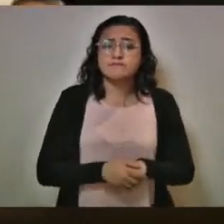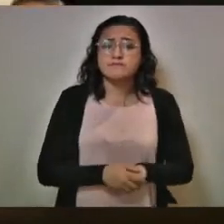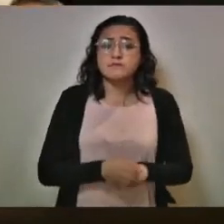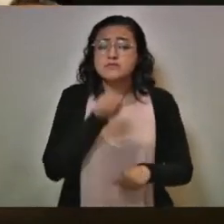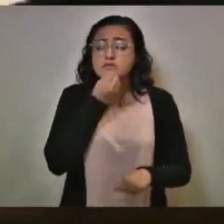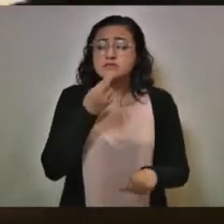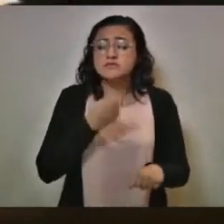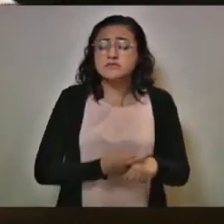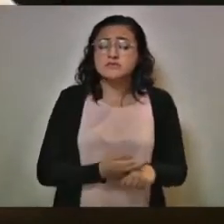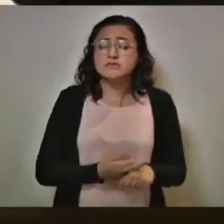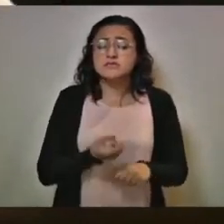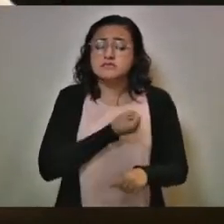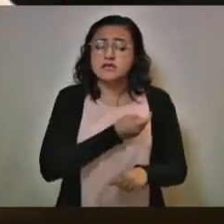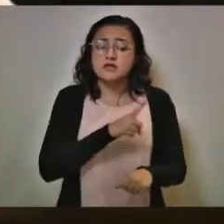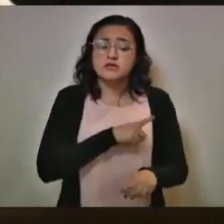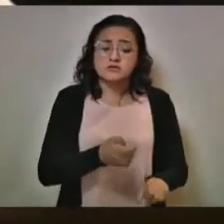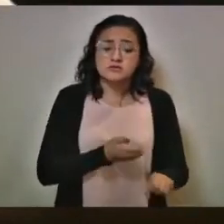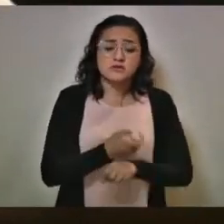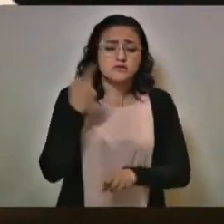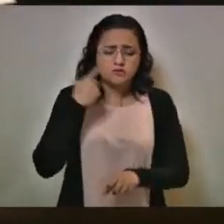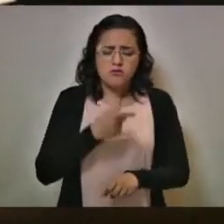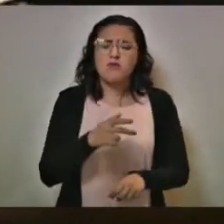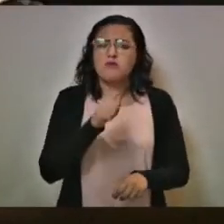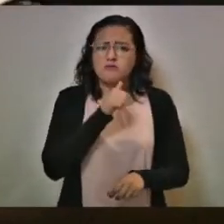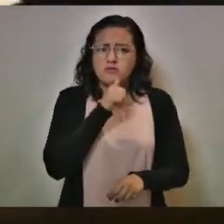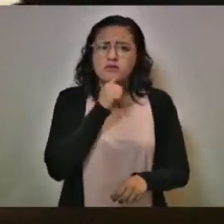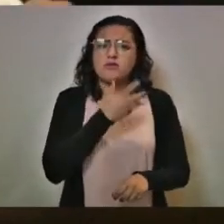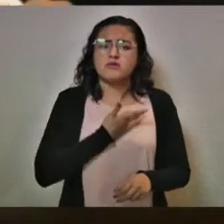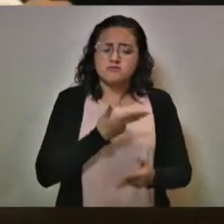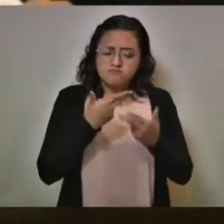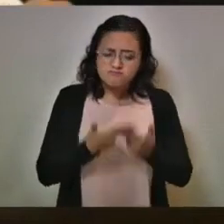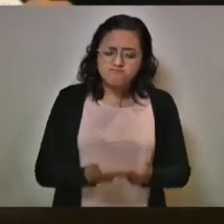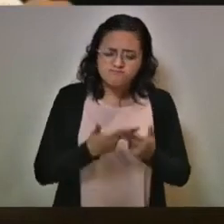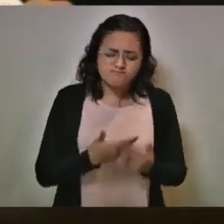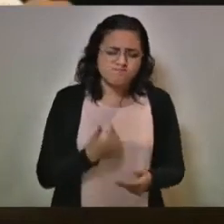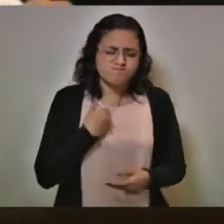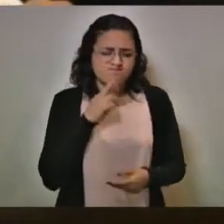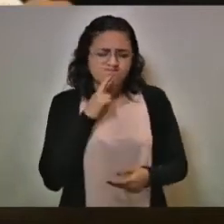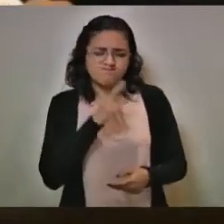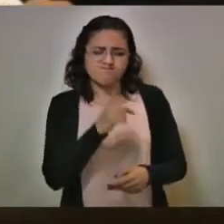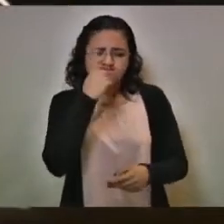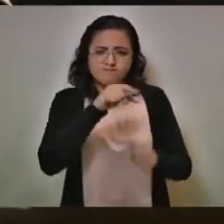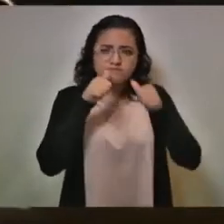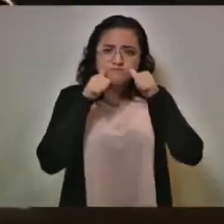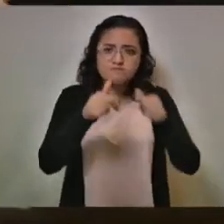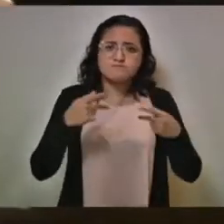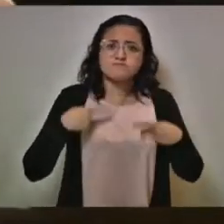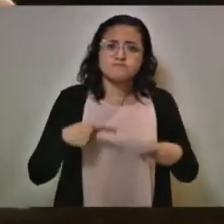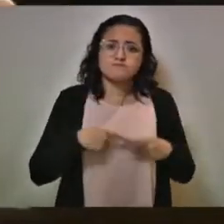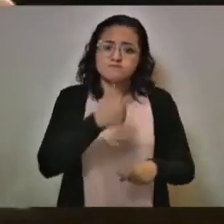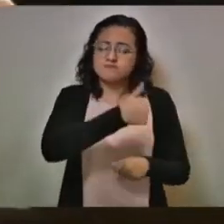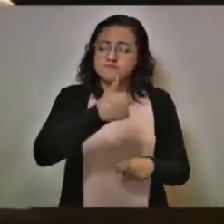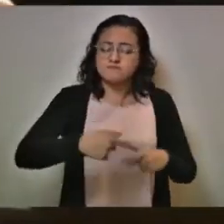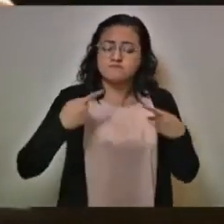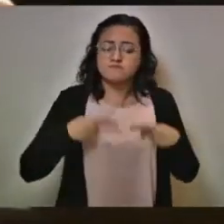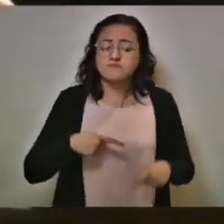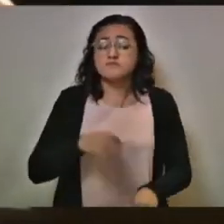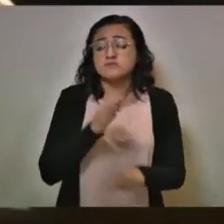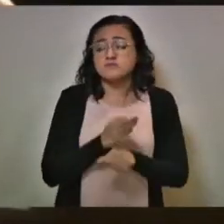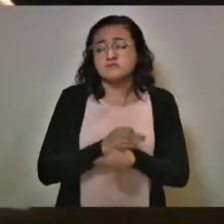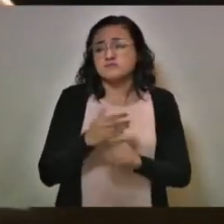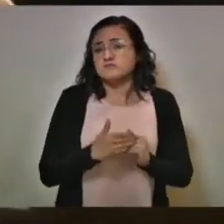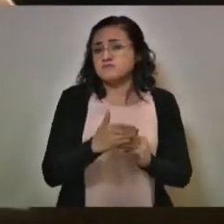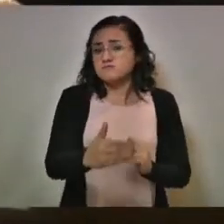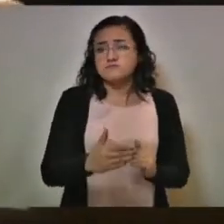la Secretaría de Salud del Estado de Puebla todavía tiene capacidad de respuesta, señor, dependiendo del comportamiento de la